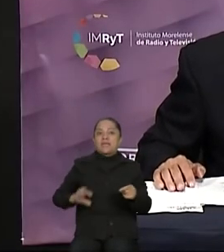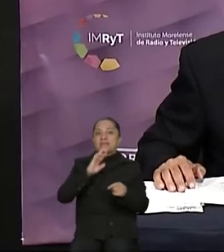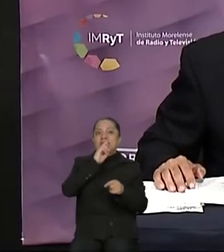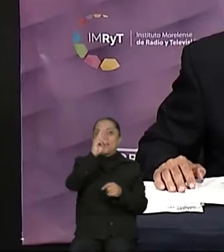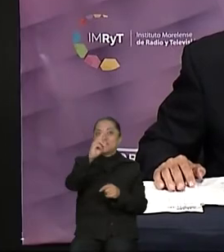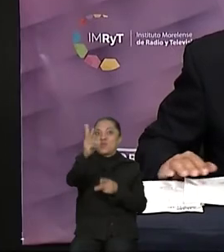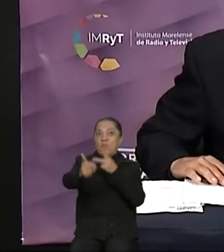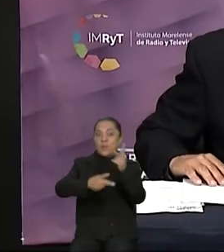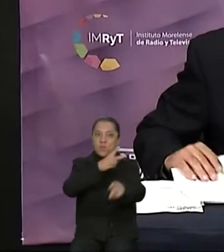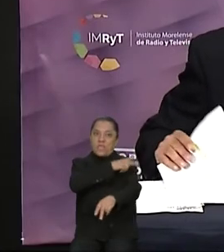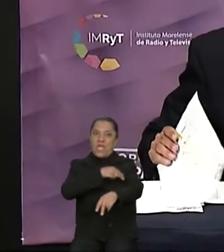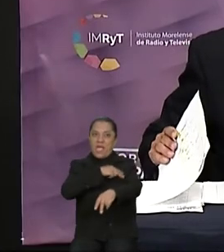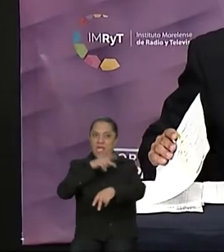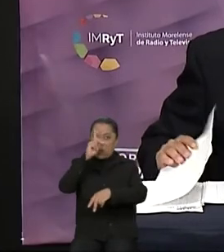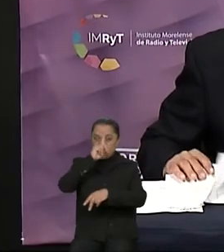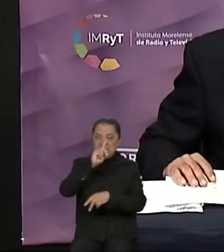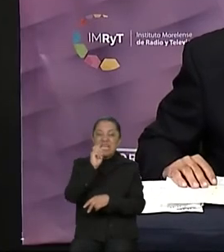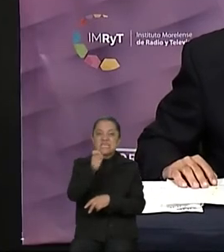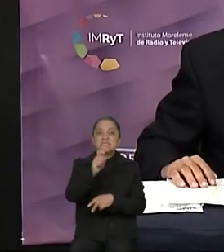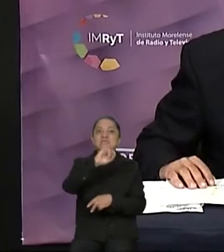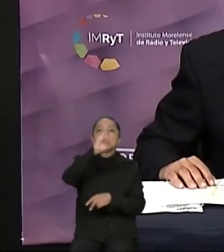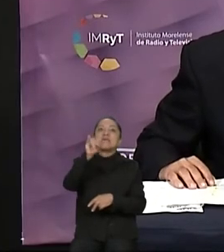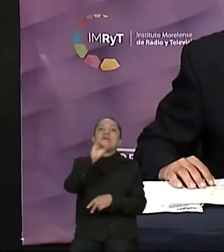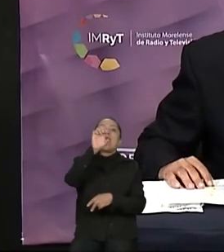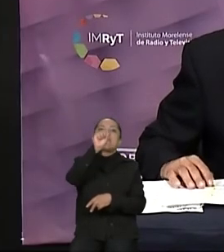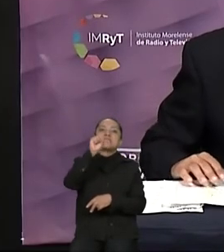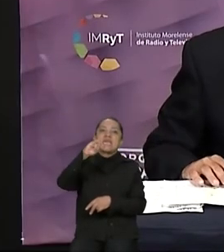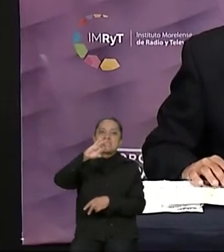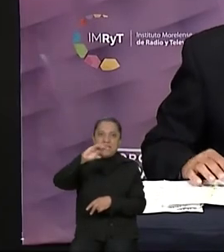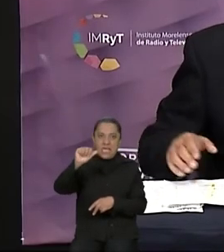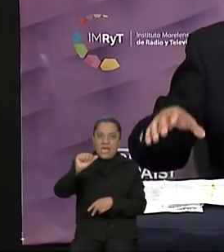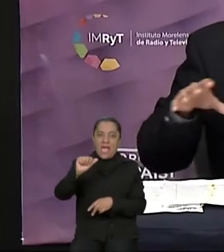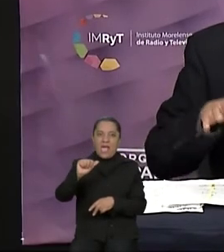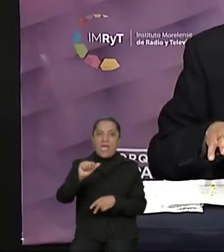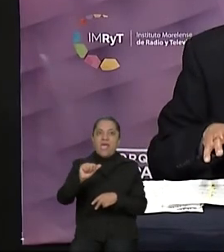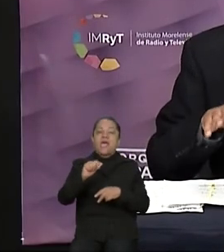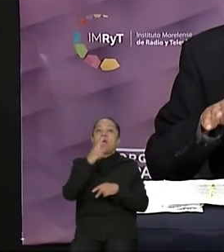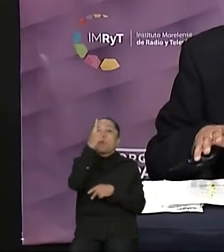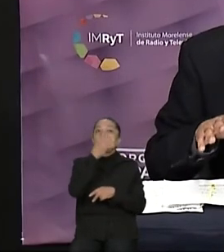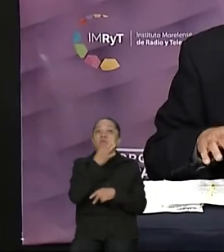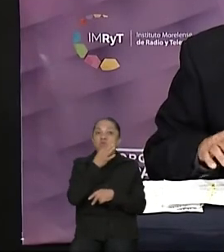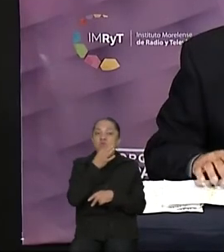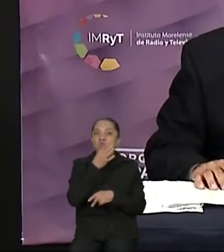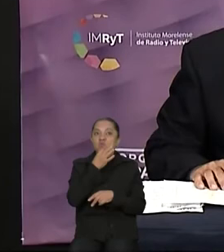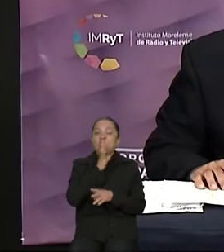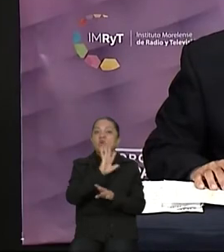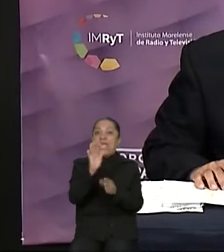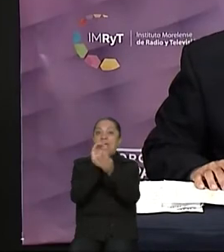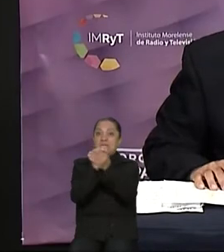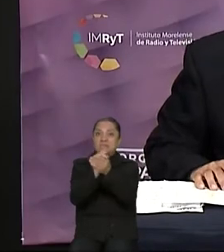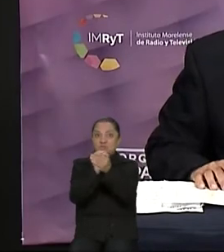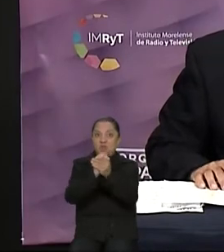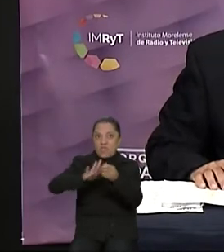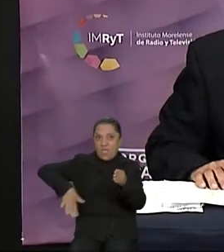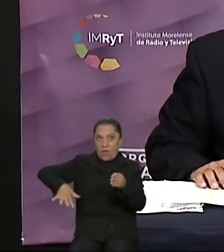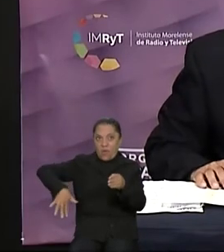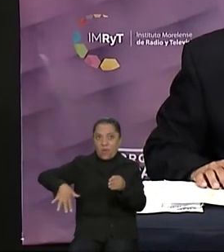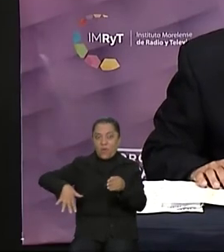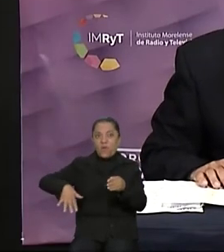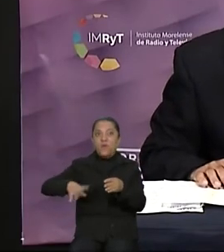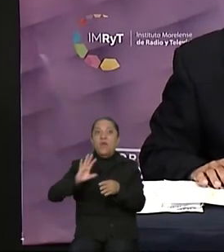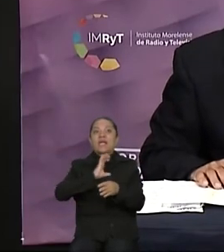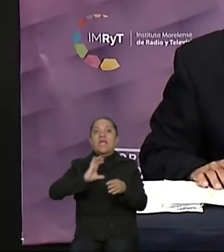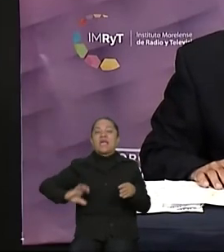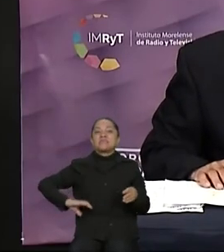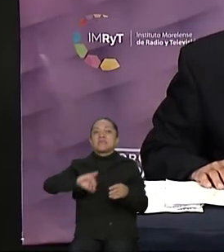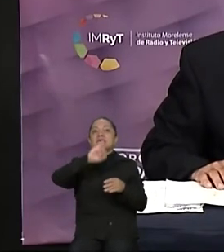será Jessica Ortega de la Cruz, quien tendrá un minuto para hacerlo. En el sorteo que previamente se llevó, a la candidata Jessica Ortega